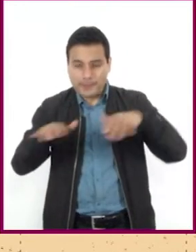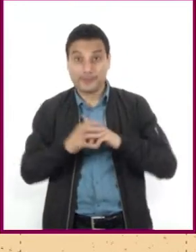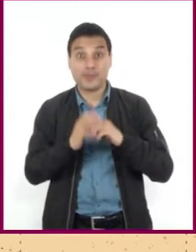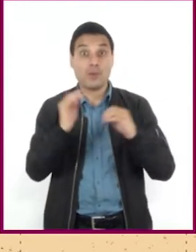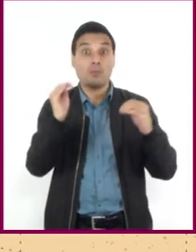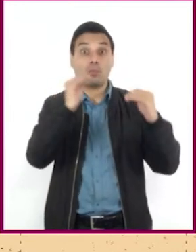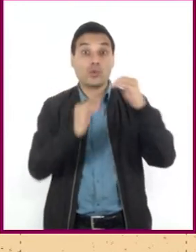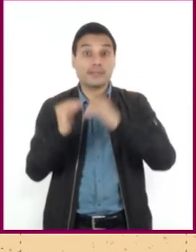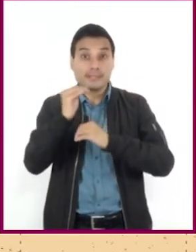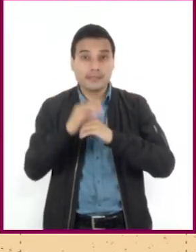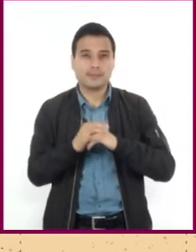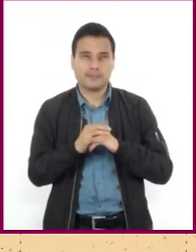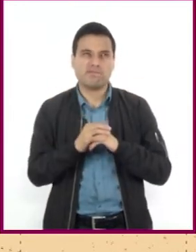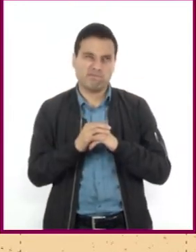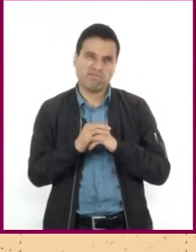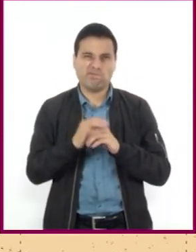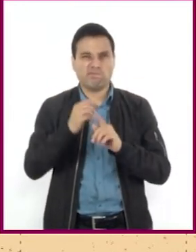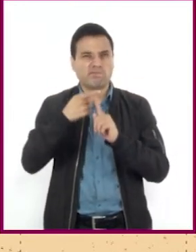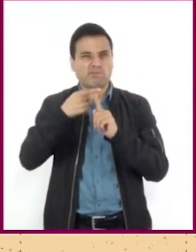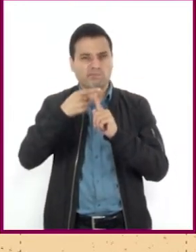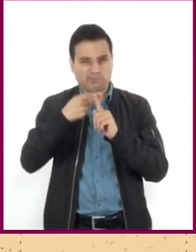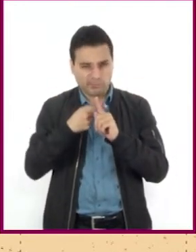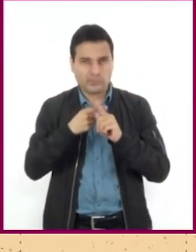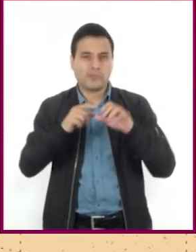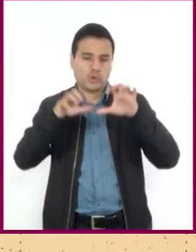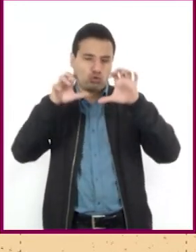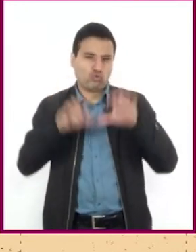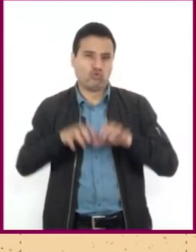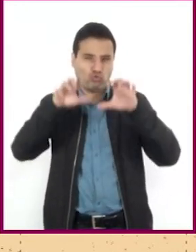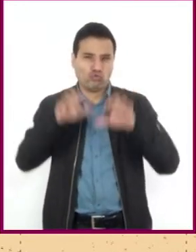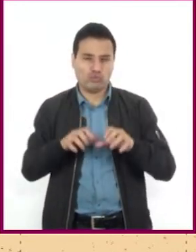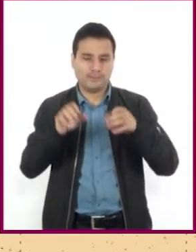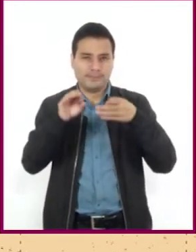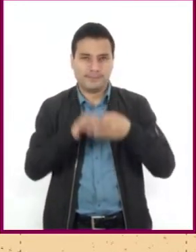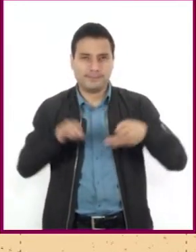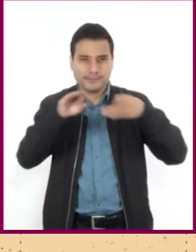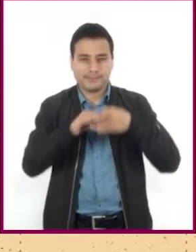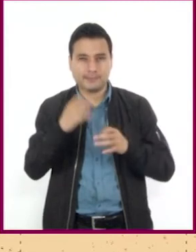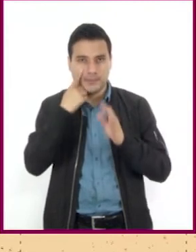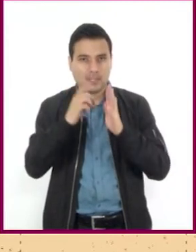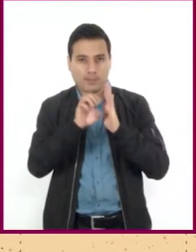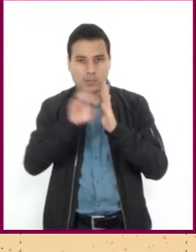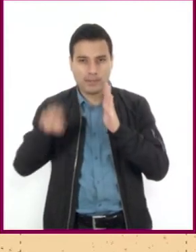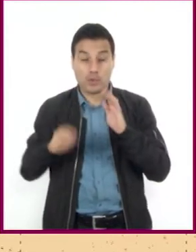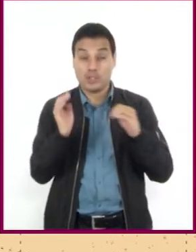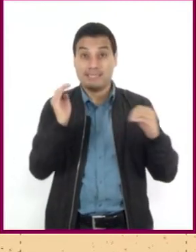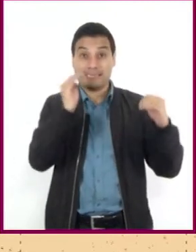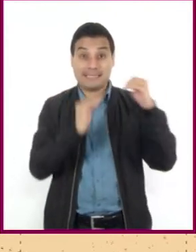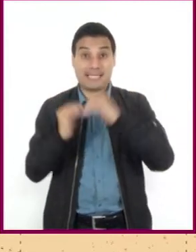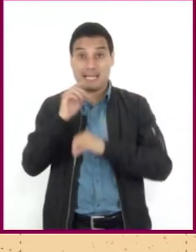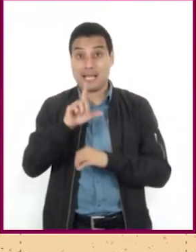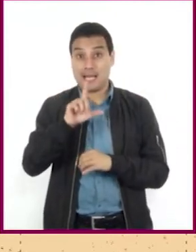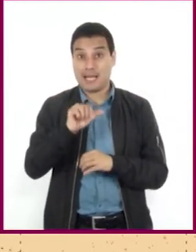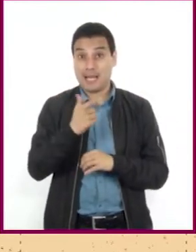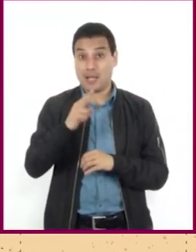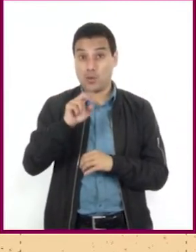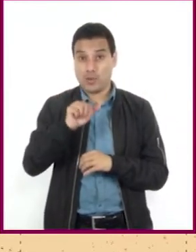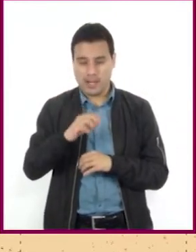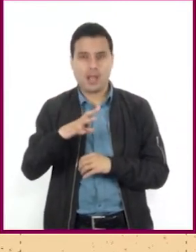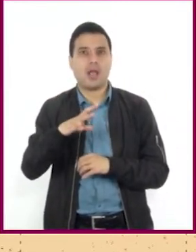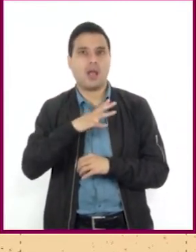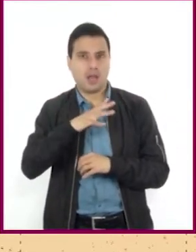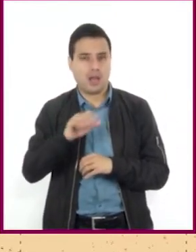la temperatura es menor y la lluvia se incrementa. Por ejemplo, en la sierra de La Laguna hay mayor